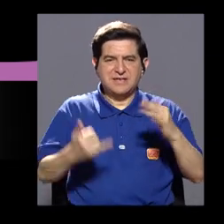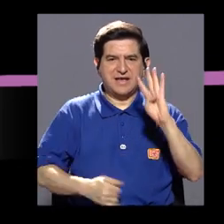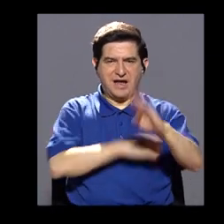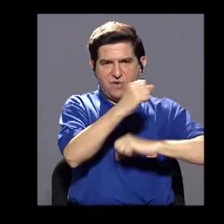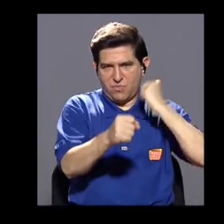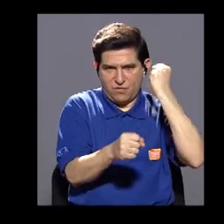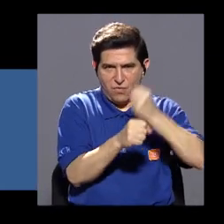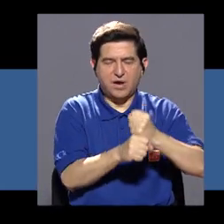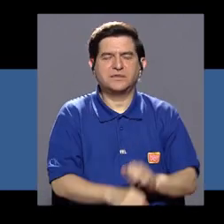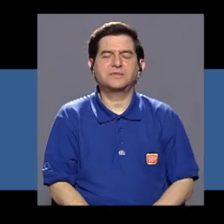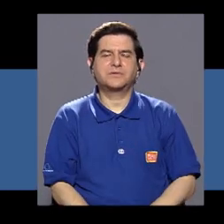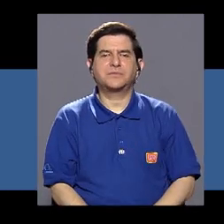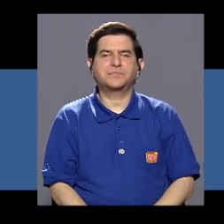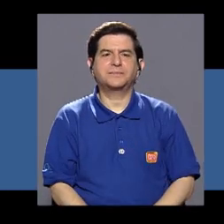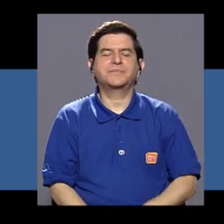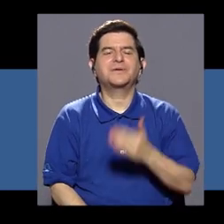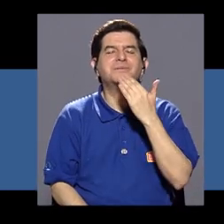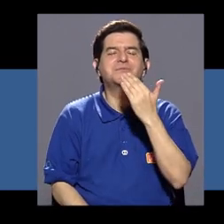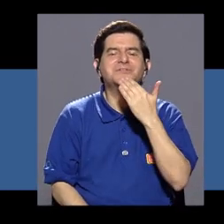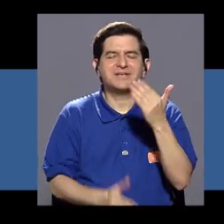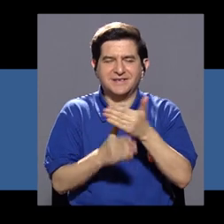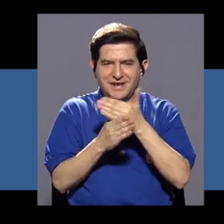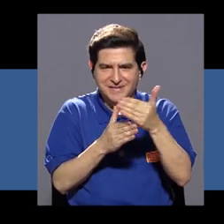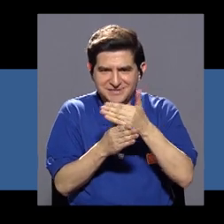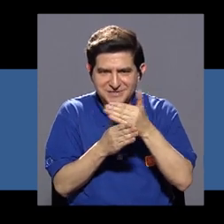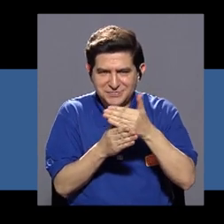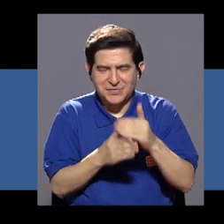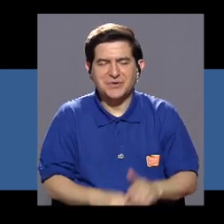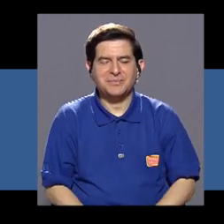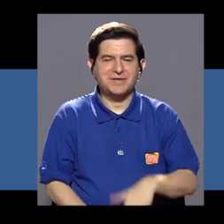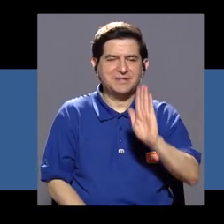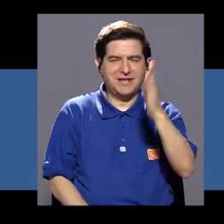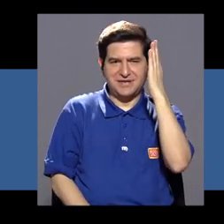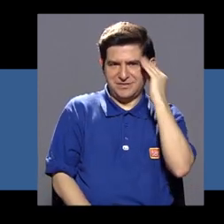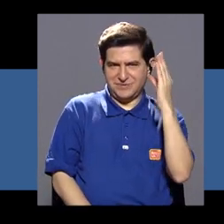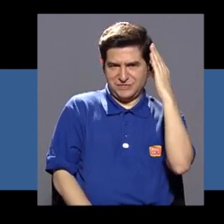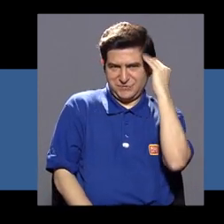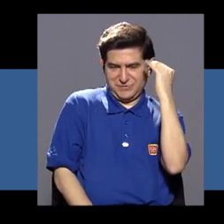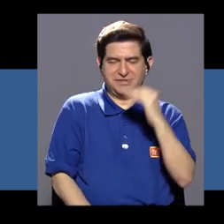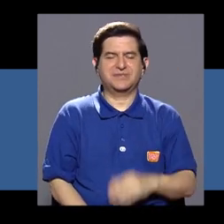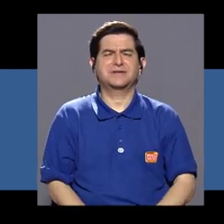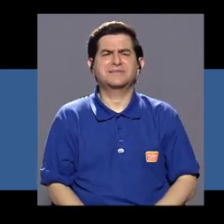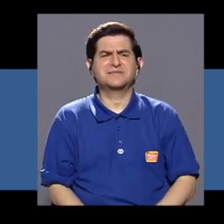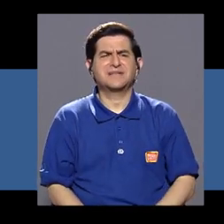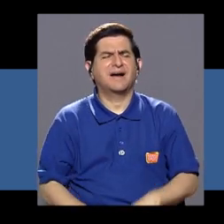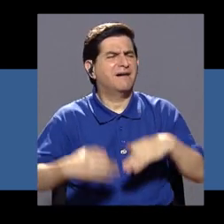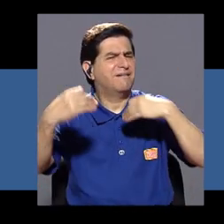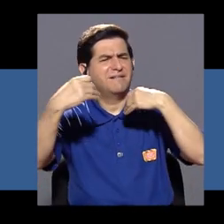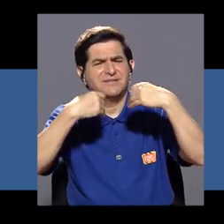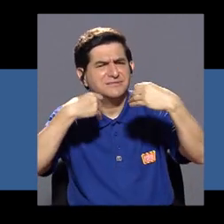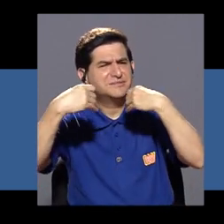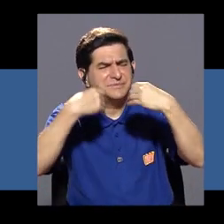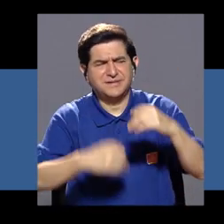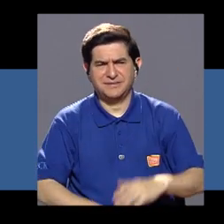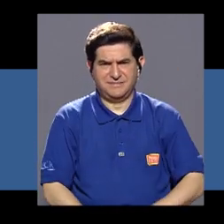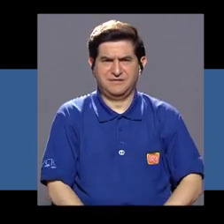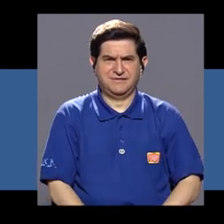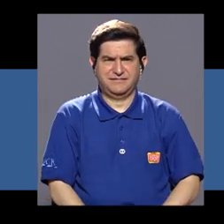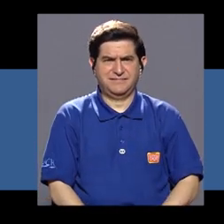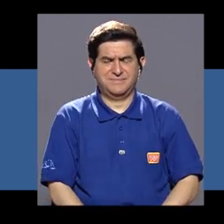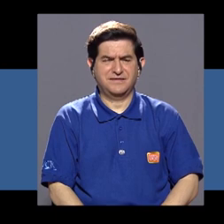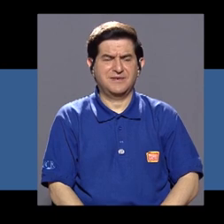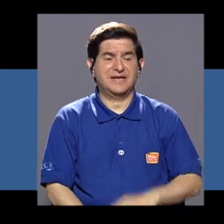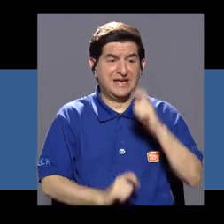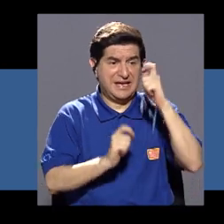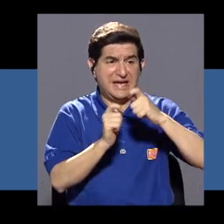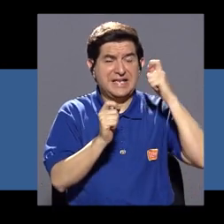ruedas desde hace cuatro años. Maricel, gracias por compartir con nosotros un poquito de su experiencia. ¿Nos puede contar, por favor, cómo